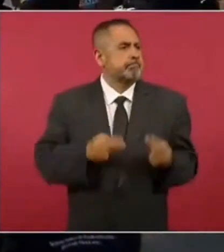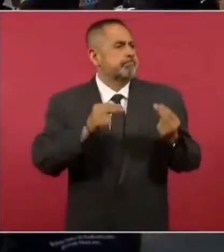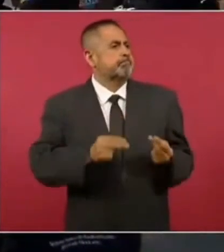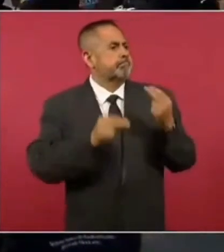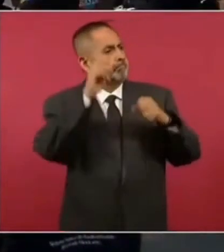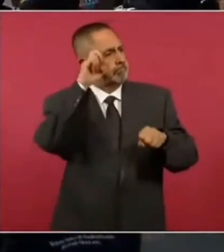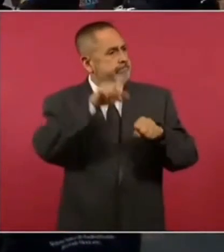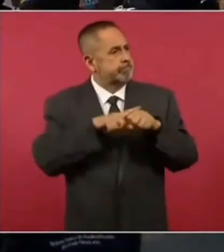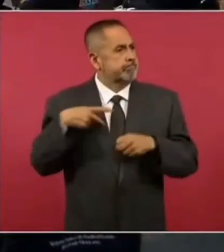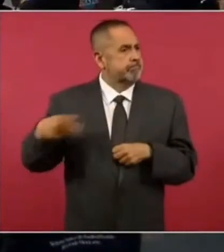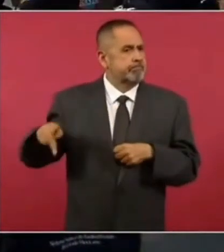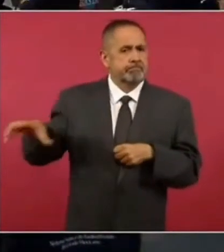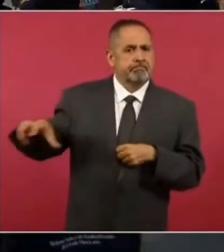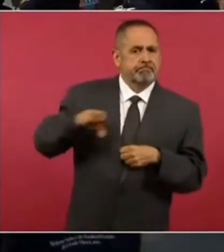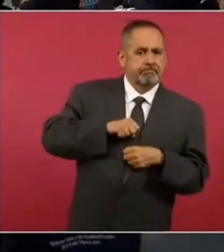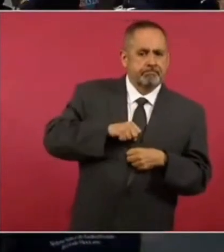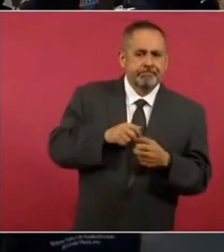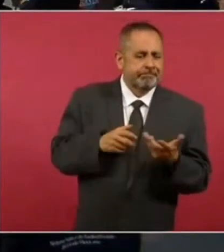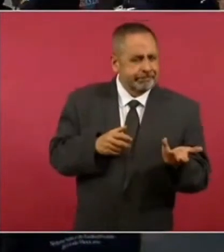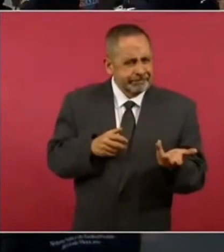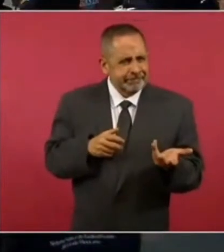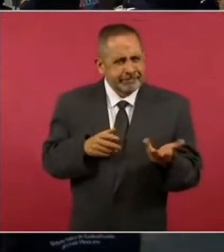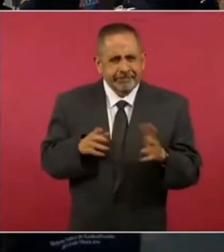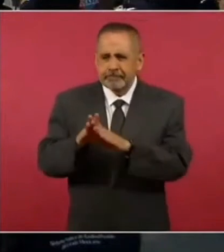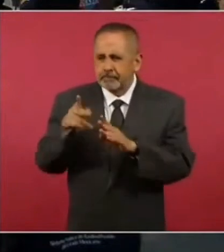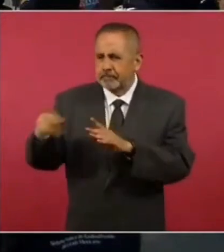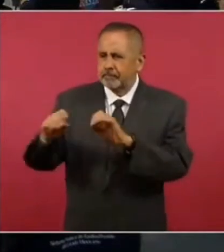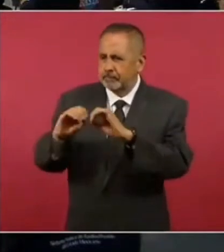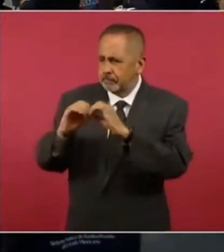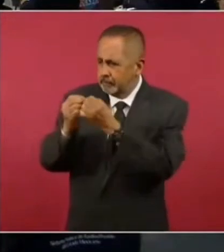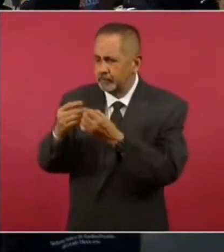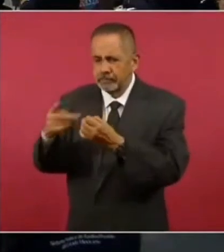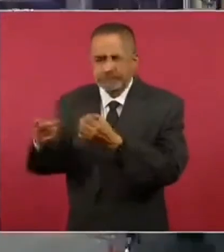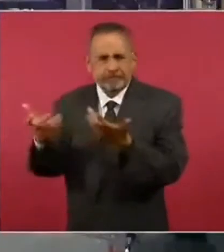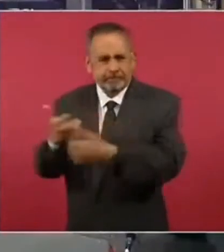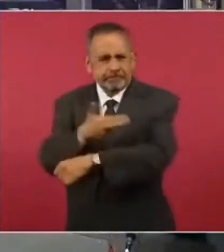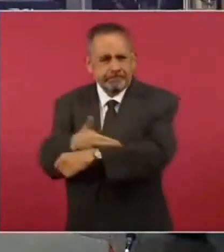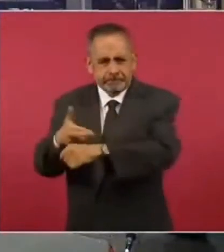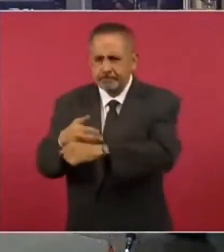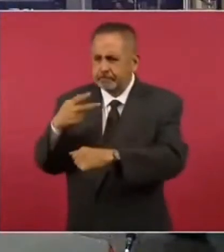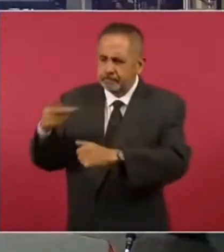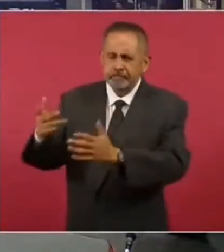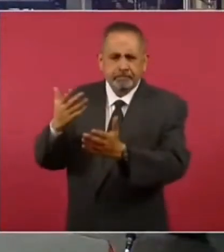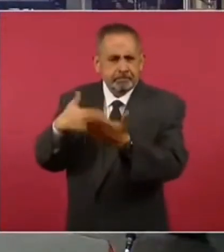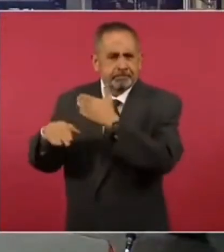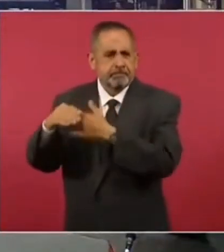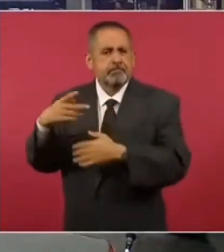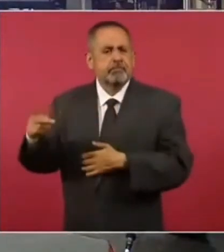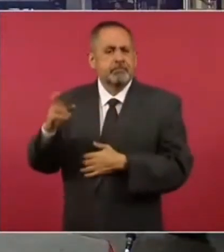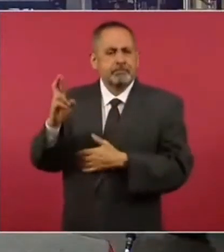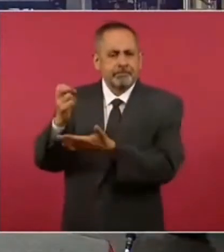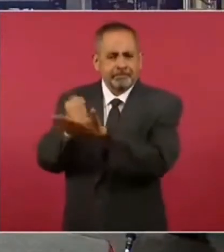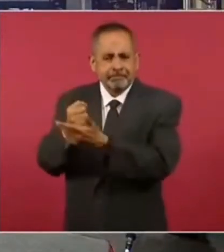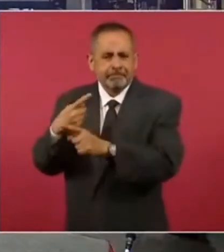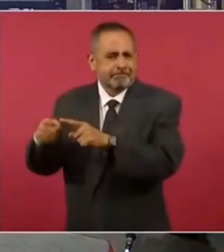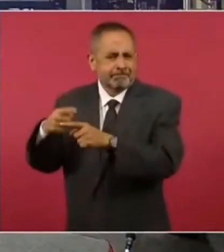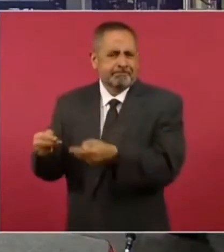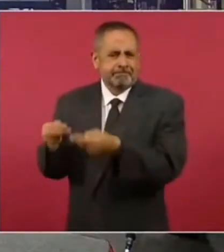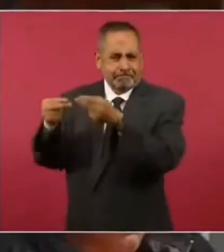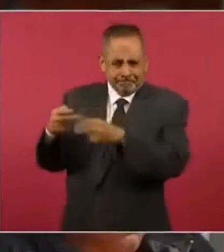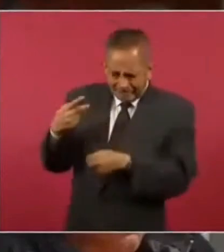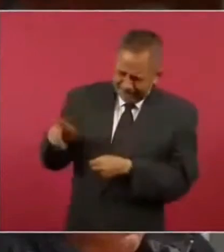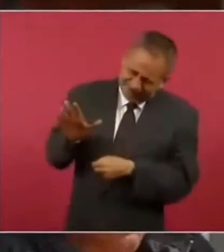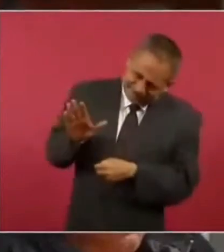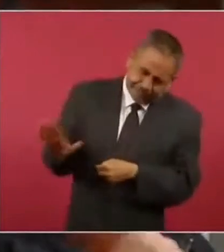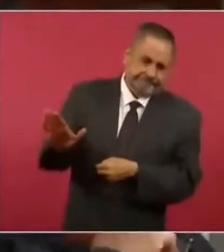quizás sus propias organizaciones, que puedan desarrollar sus propias marcas. Esa es una preocupación